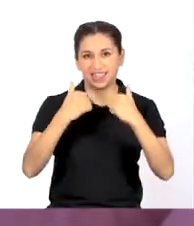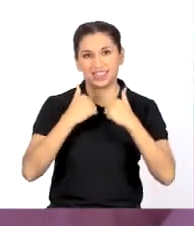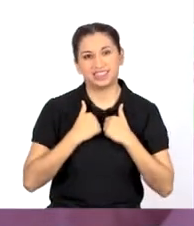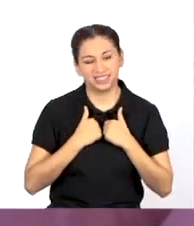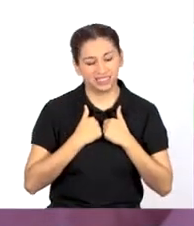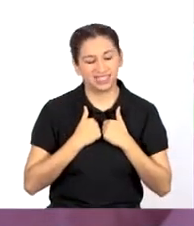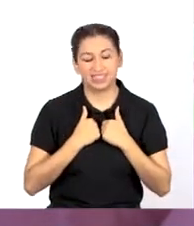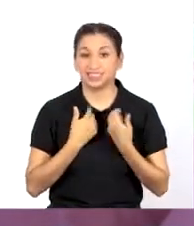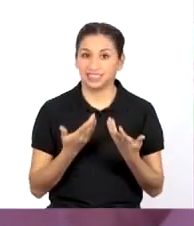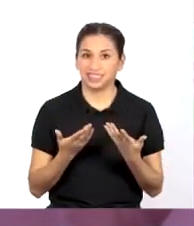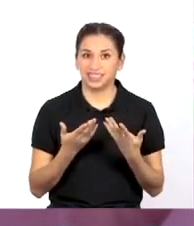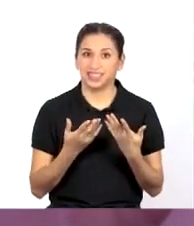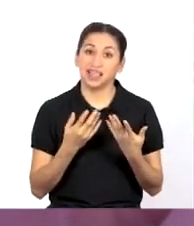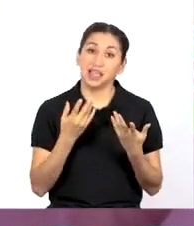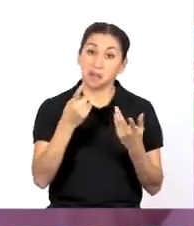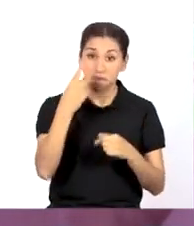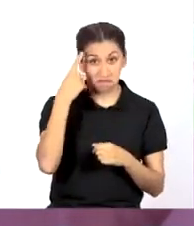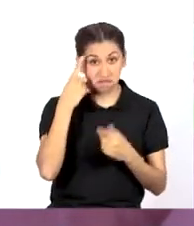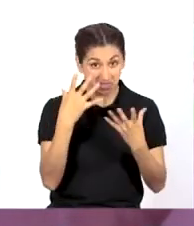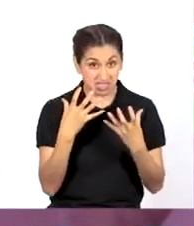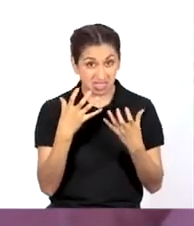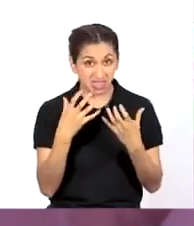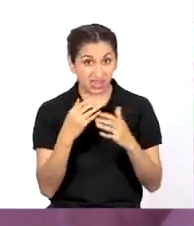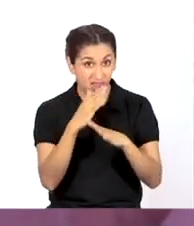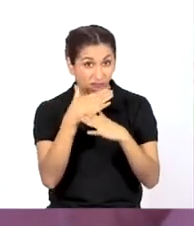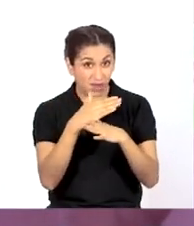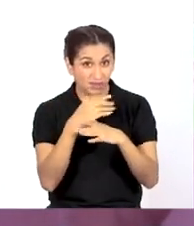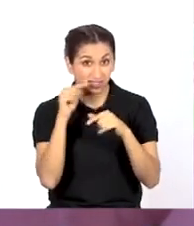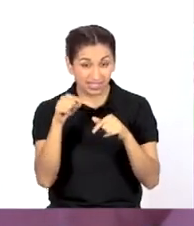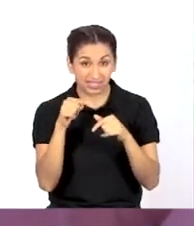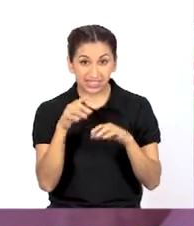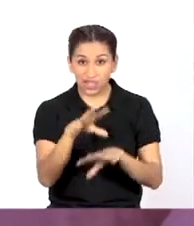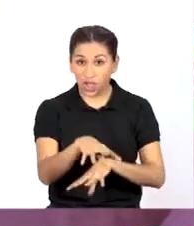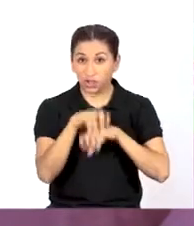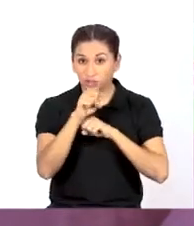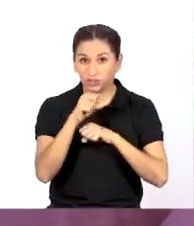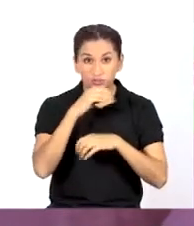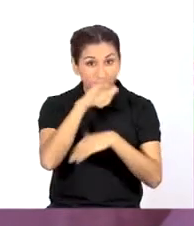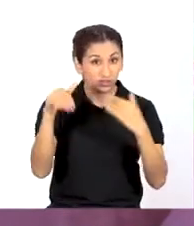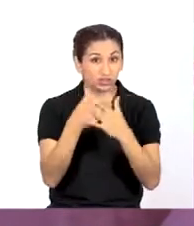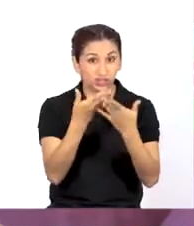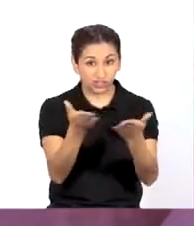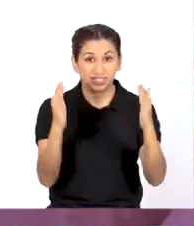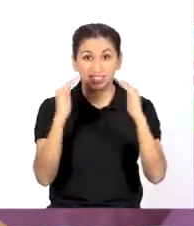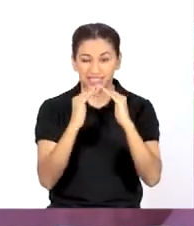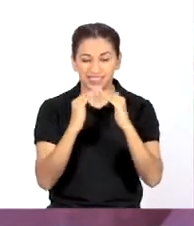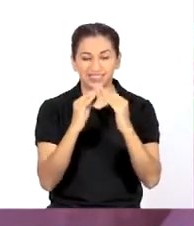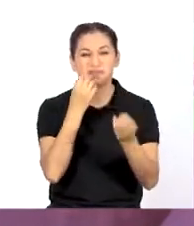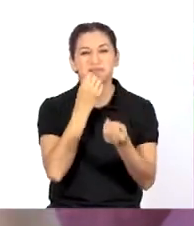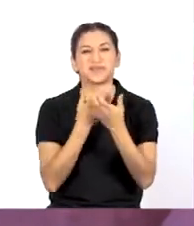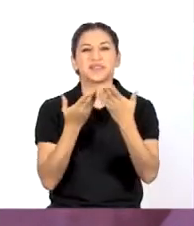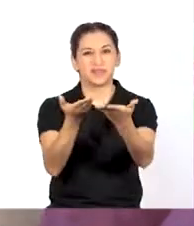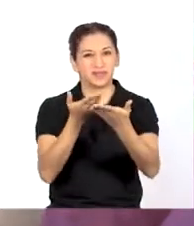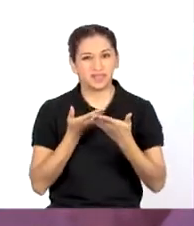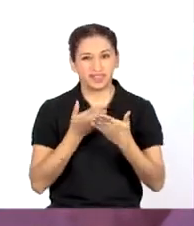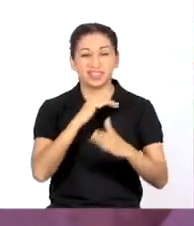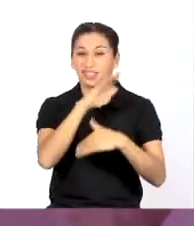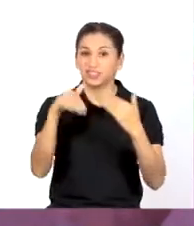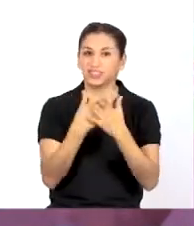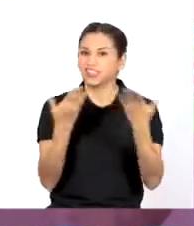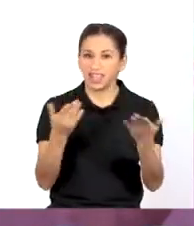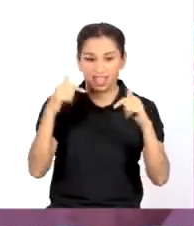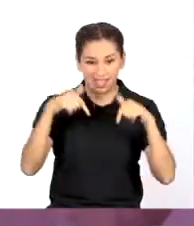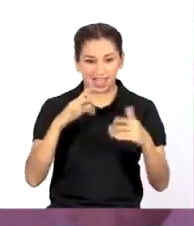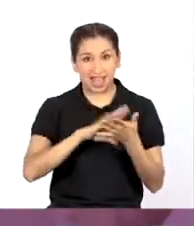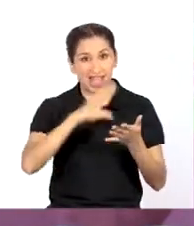un descanso de todos modos, ¿qué tal si compartimos este hábito con todas y todos en casa? Bienvenidas y